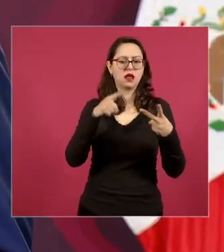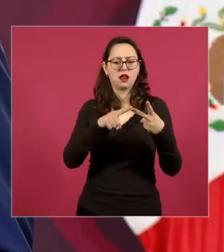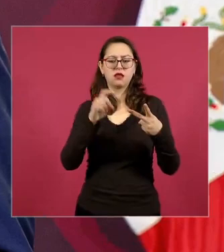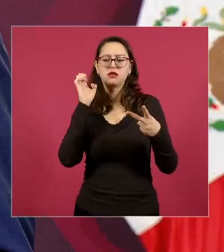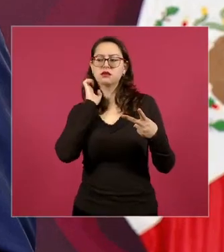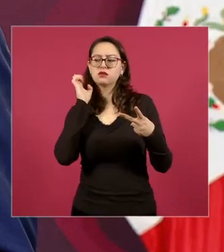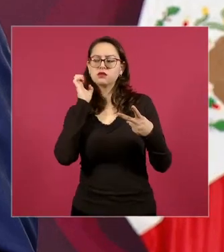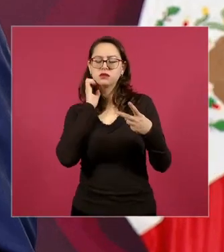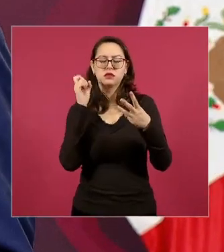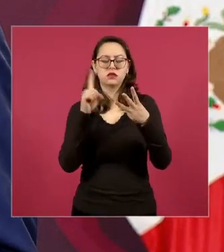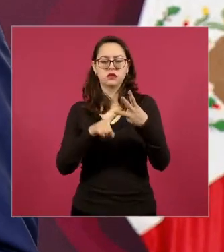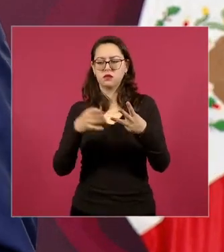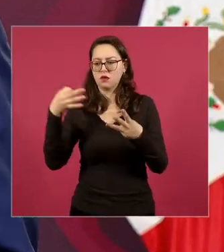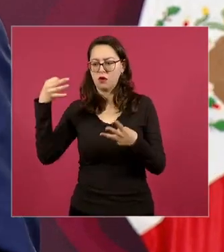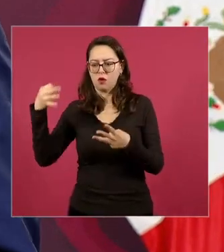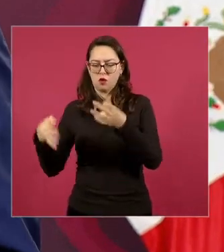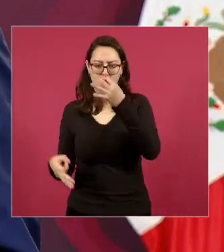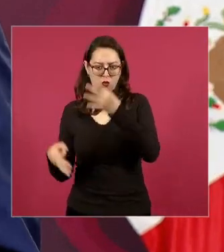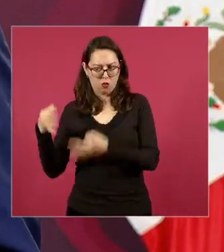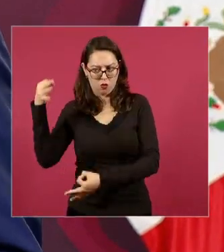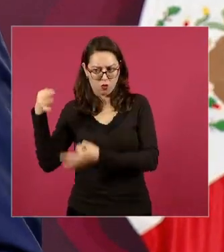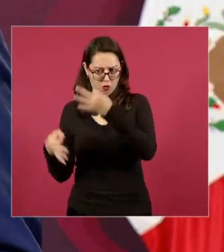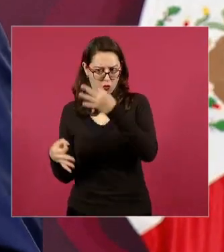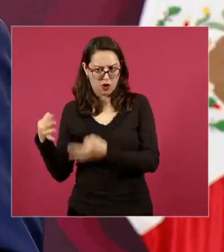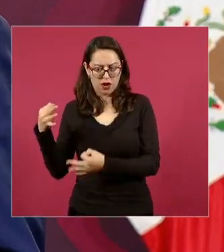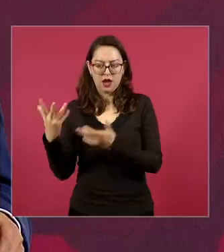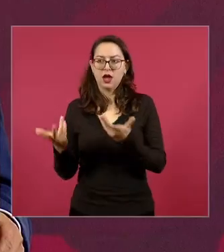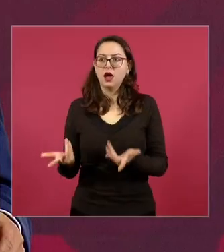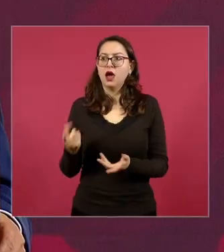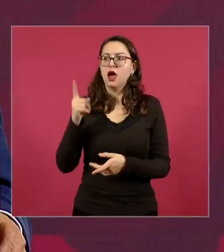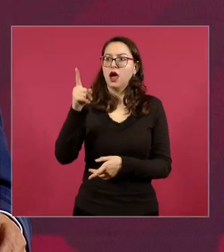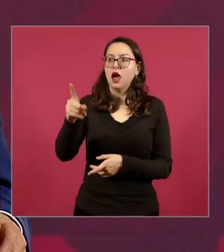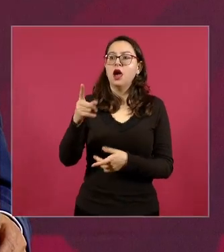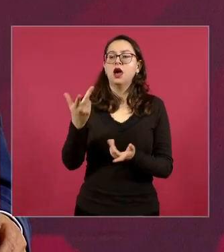que propongan los colegios de abogados